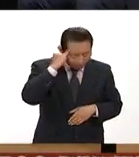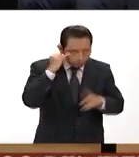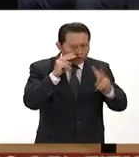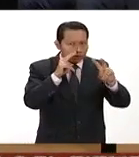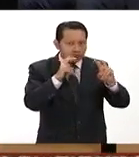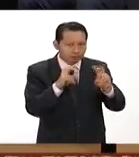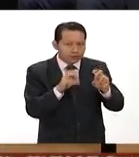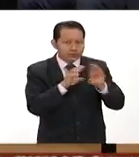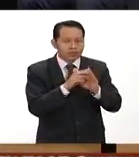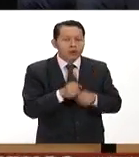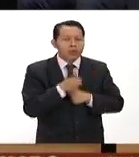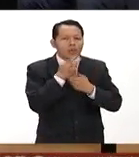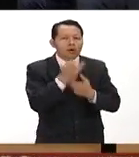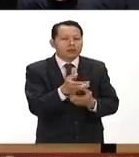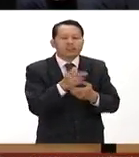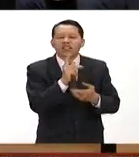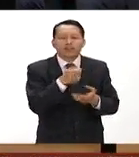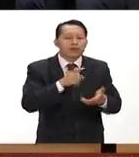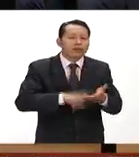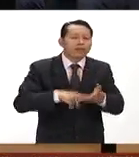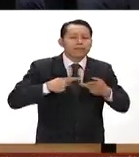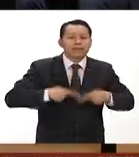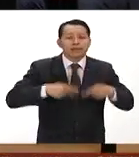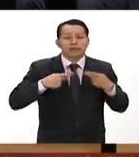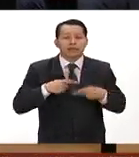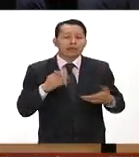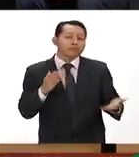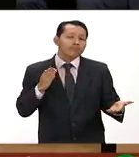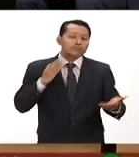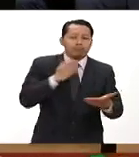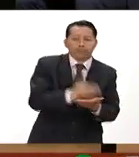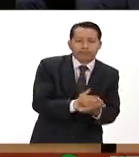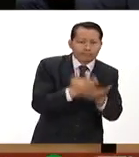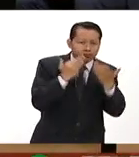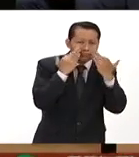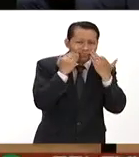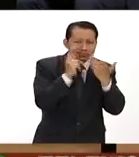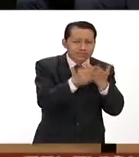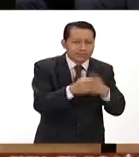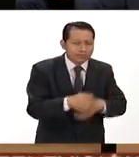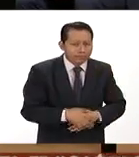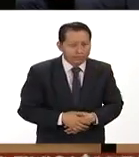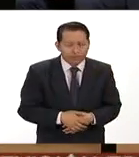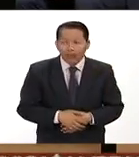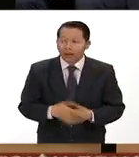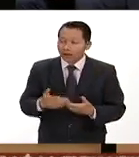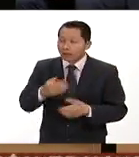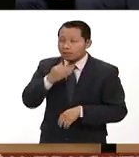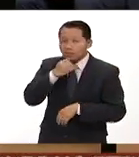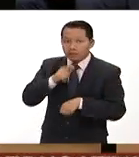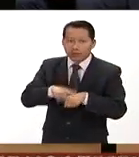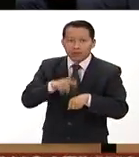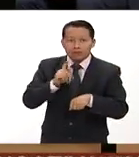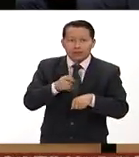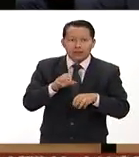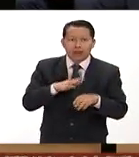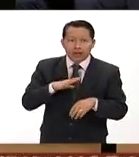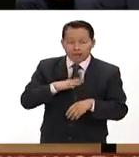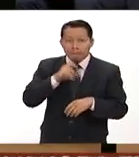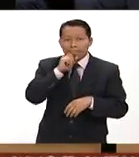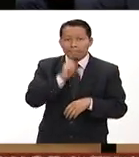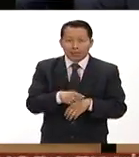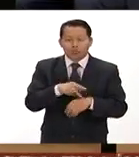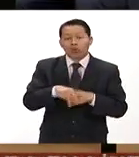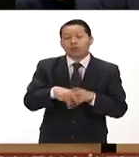de la poesía ¿Qué es lo que puede encontrar el público que asiste a este festival? Bueno este festival que se desarrollará el 13 de octubre en la sala